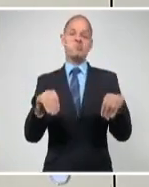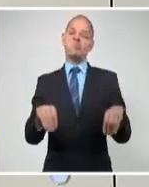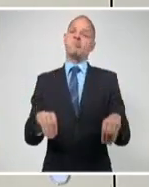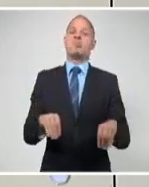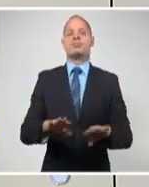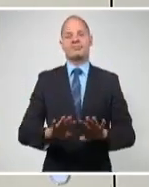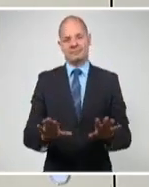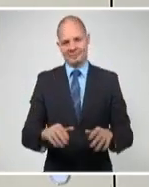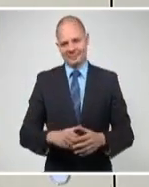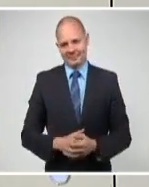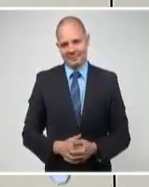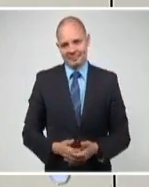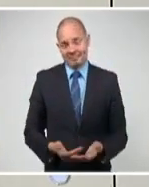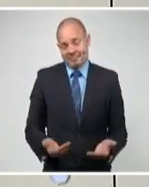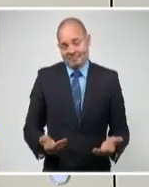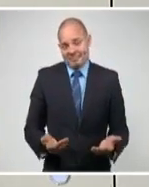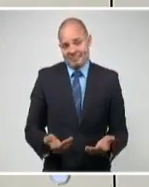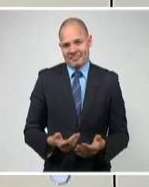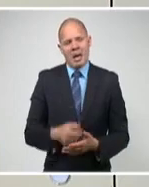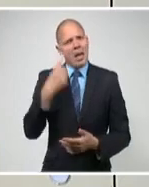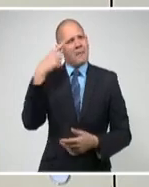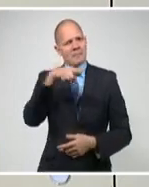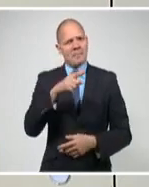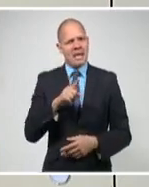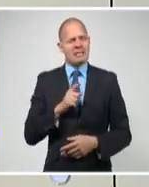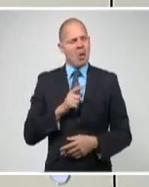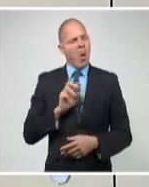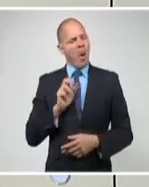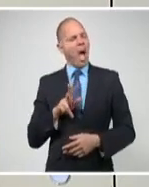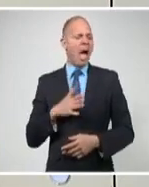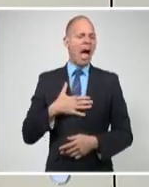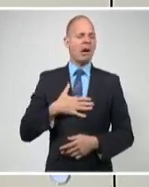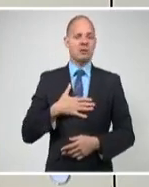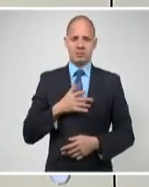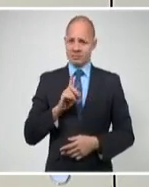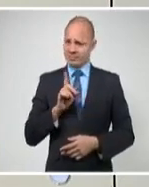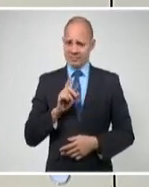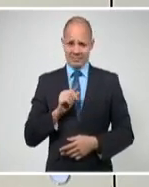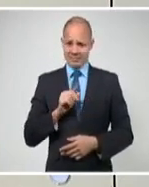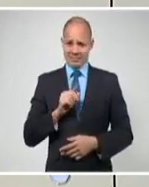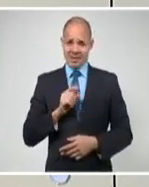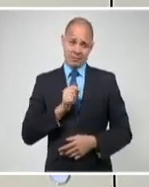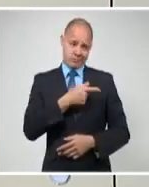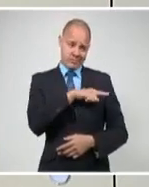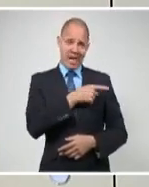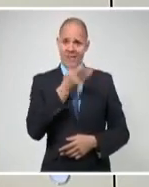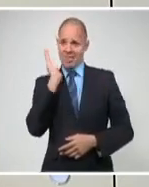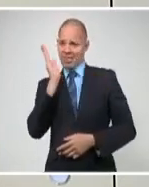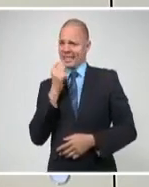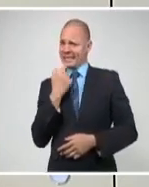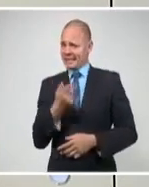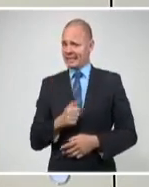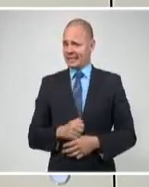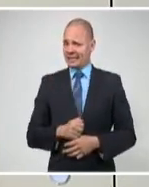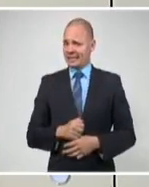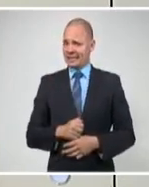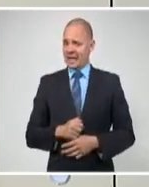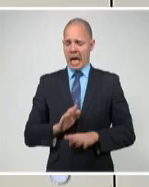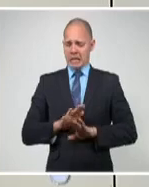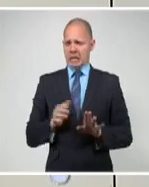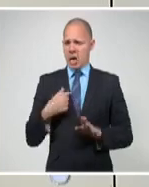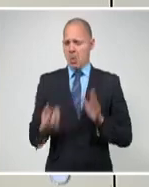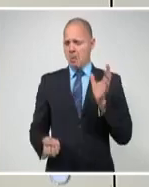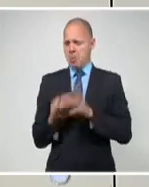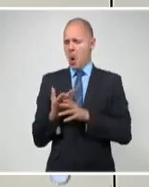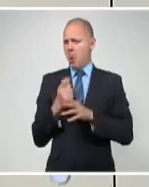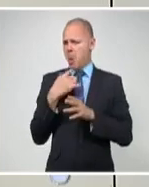Blanca. Pero no se resigna. En su lugar, en los últimos discursos, ha optado por hablar del movimiento que él fundó.